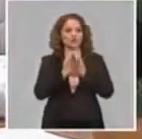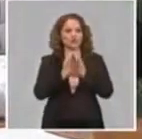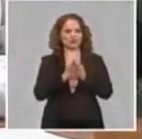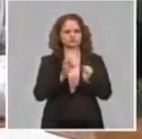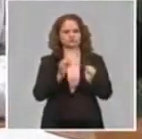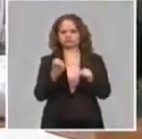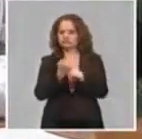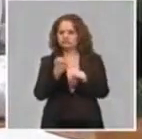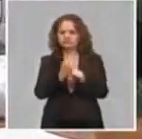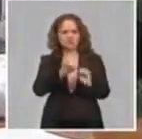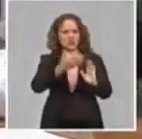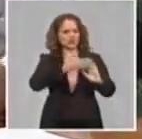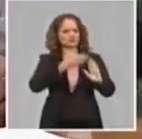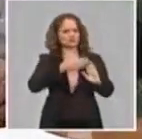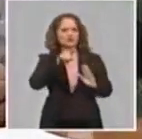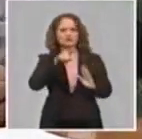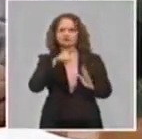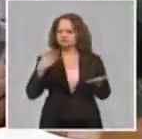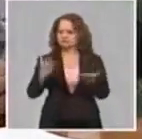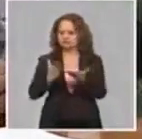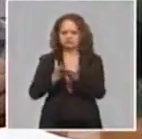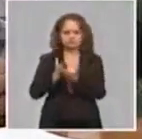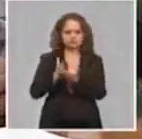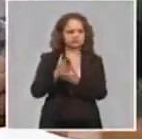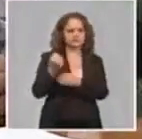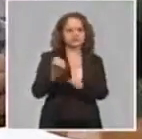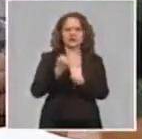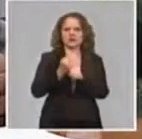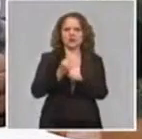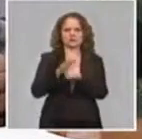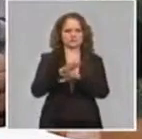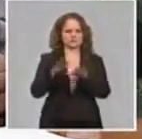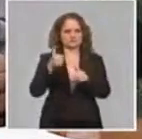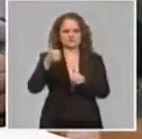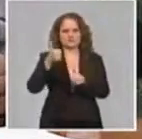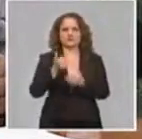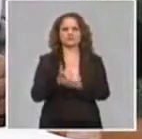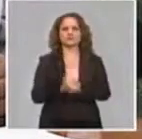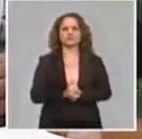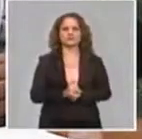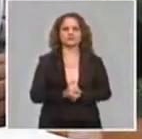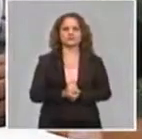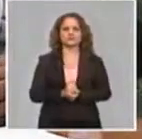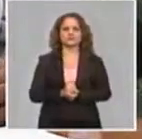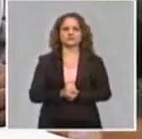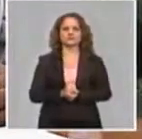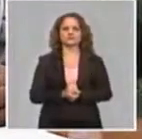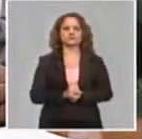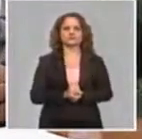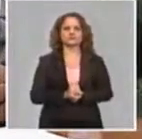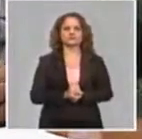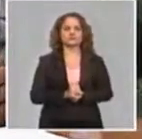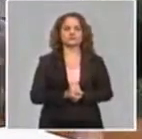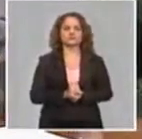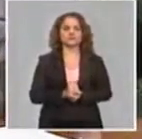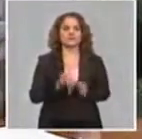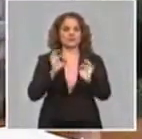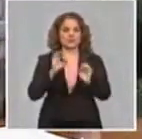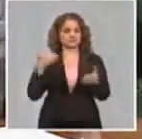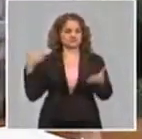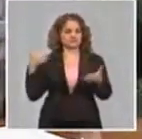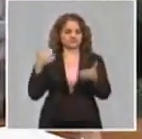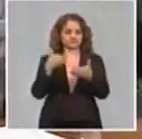estable. Durante el periodo, a pesar de la incidencia de la COVID-19 y aún